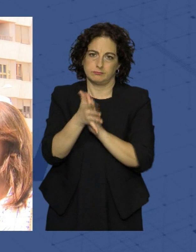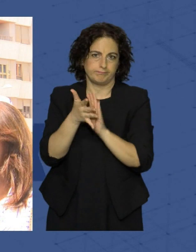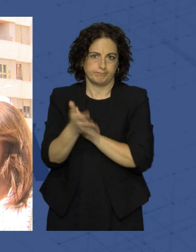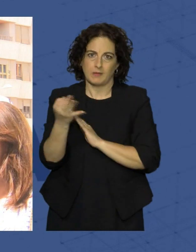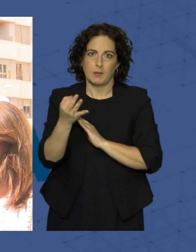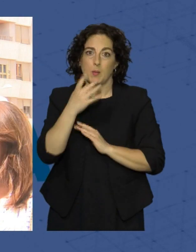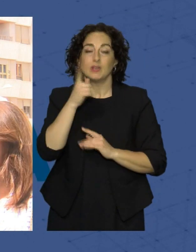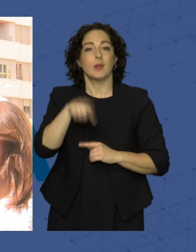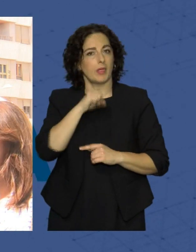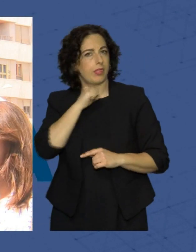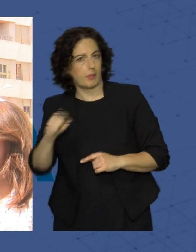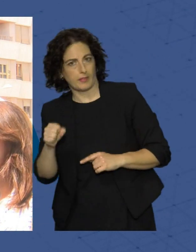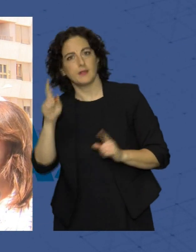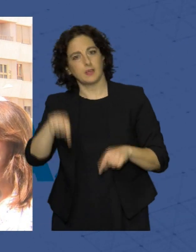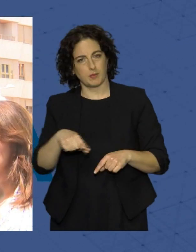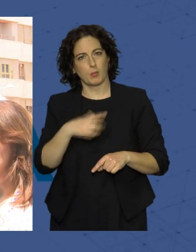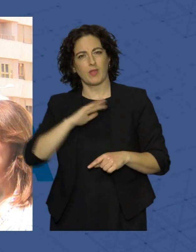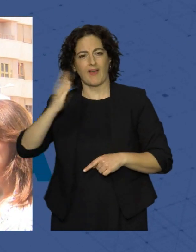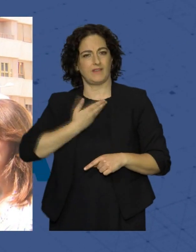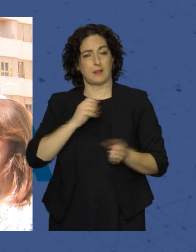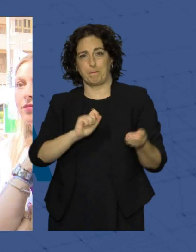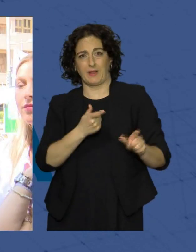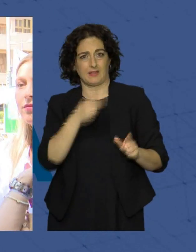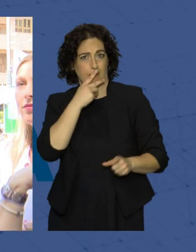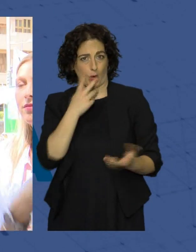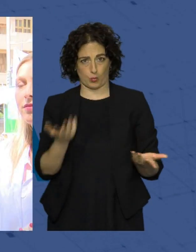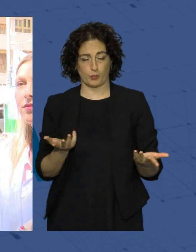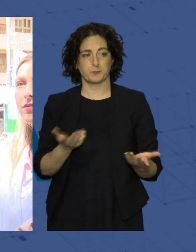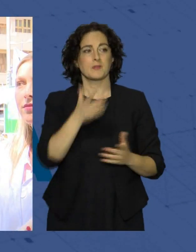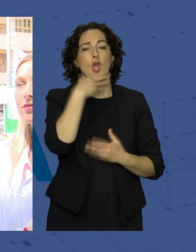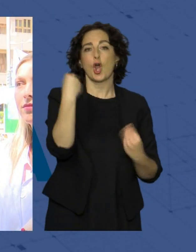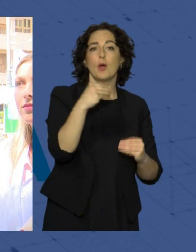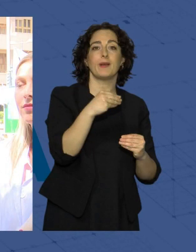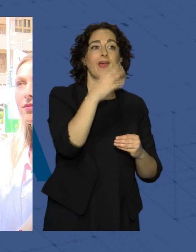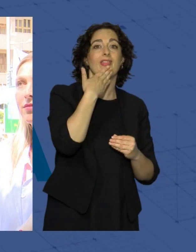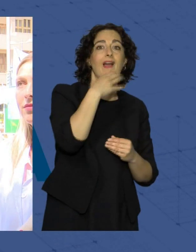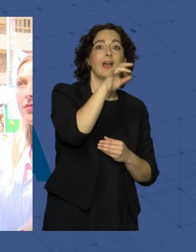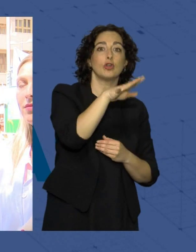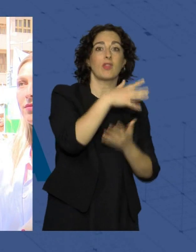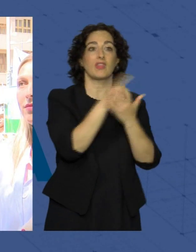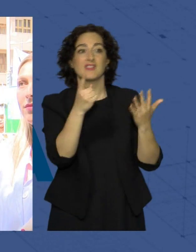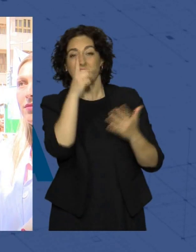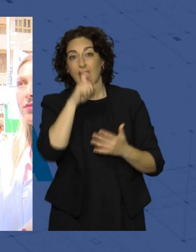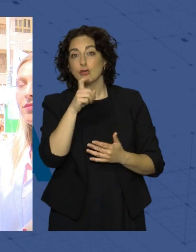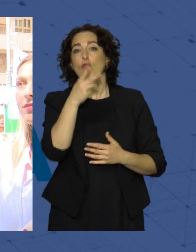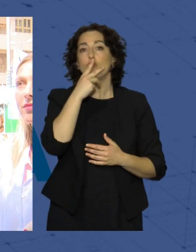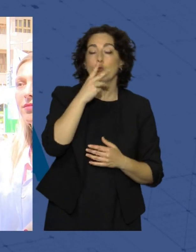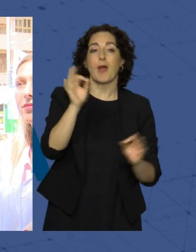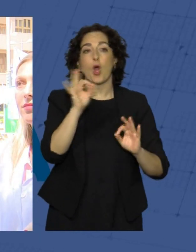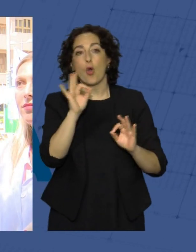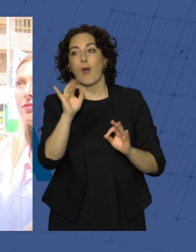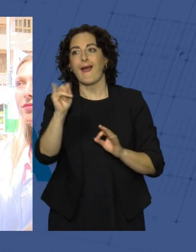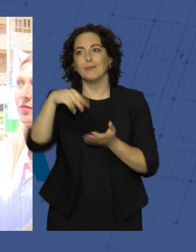crear una dependencia y pueden crear unos efectos parecidos al tabaco. Jóvenes entre 14 y 16 años fuman o están en